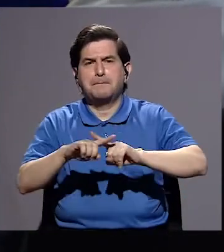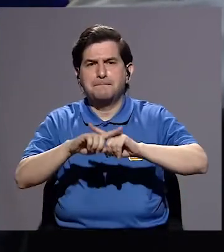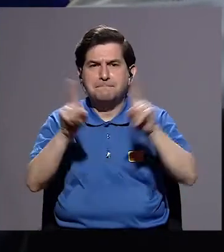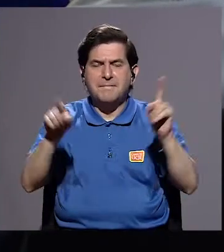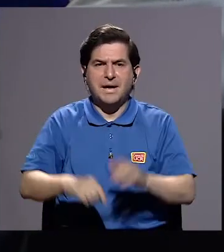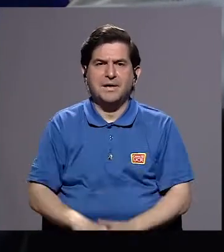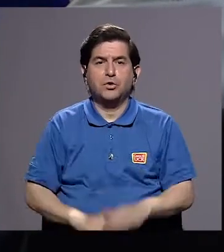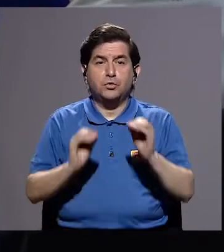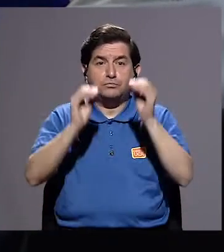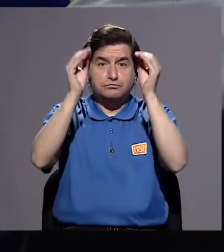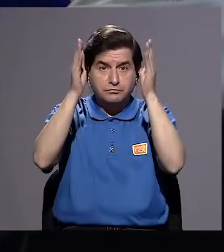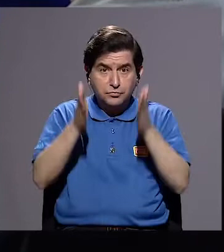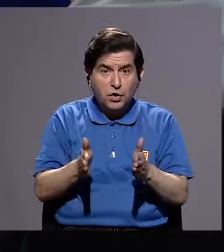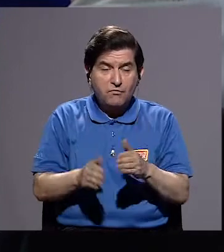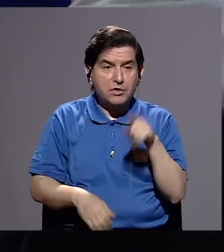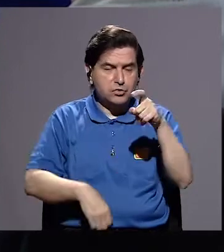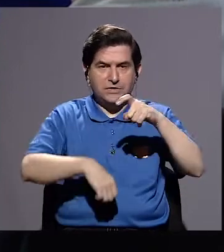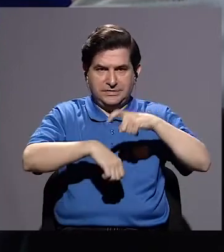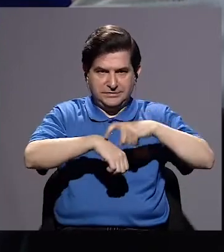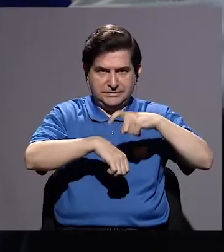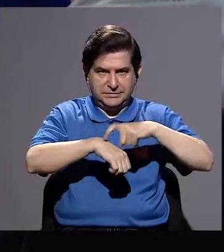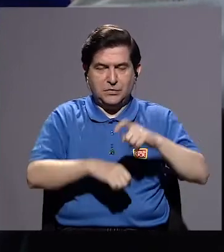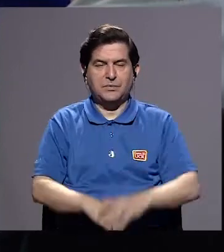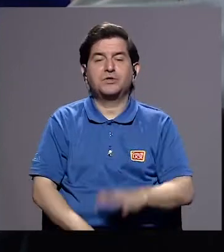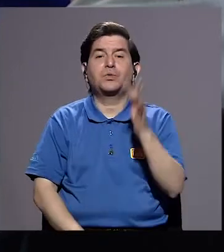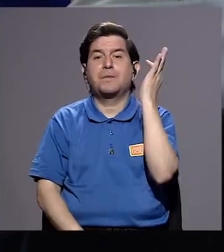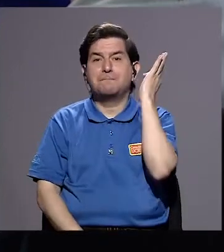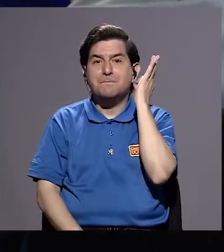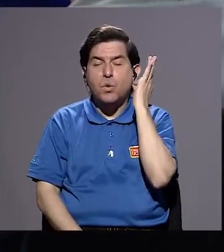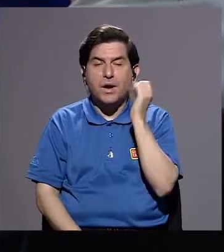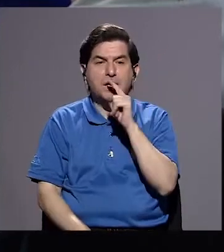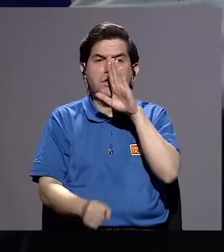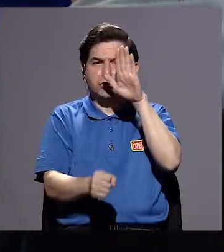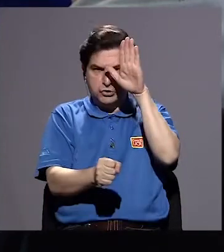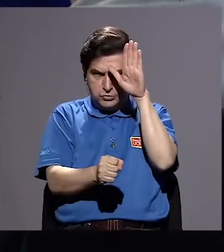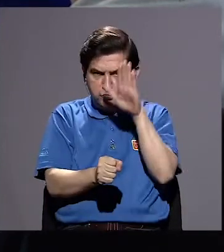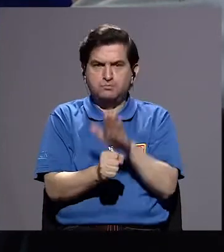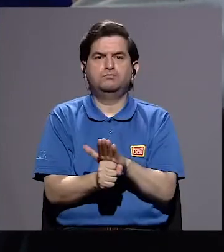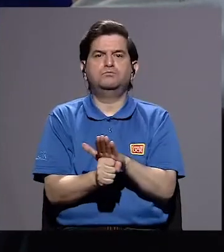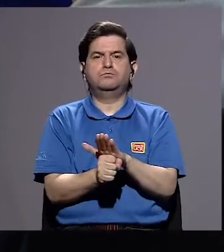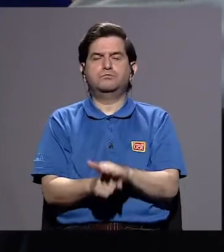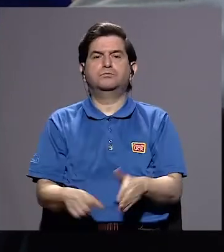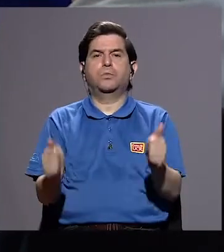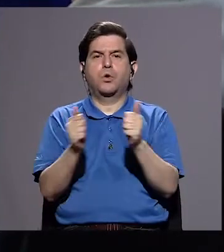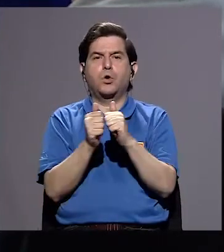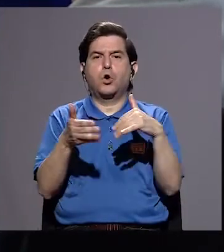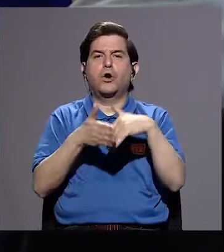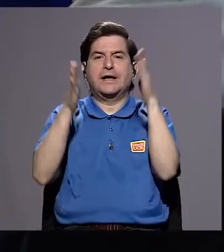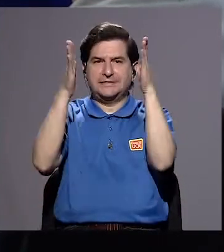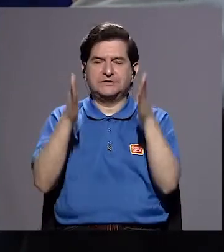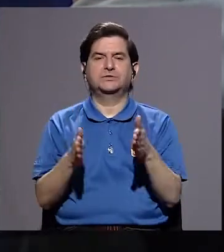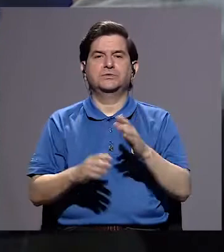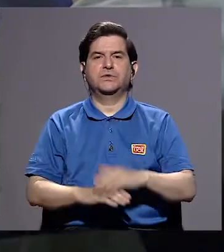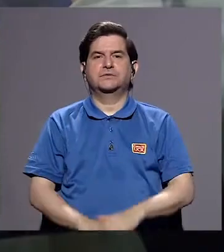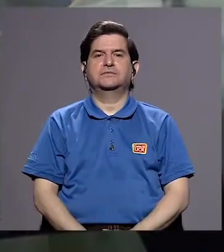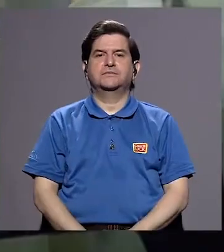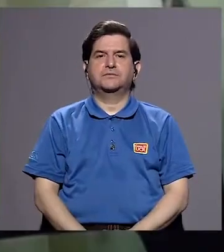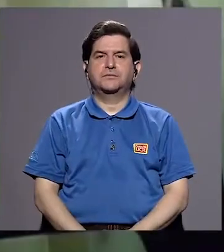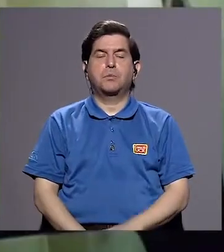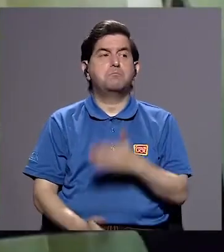pero las profesoras eran mujeres comprometidas con los estudiantes.